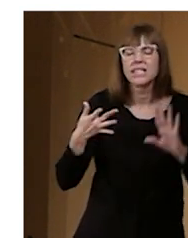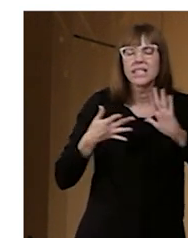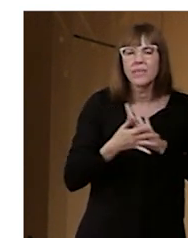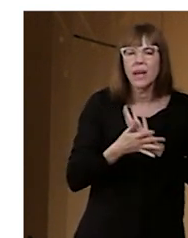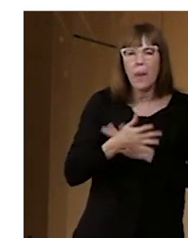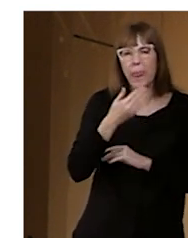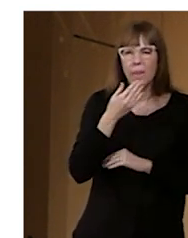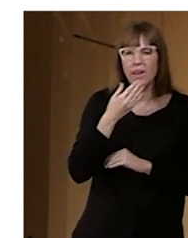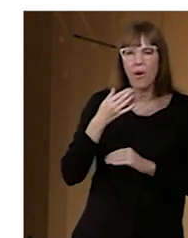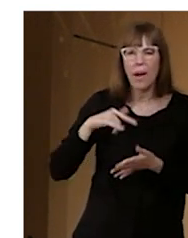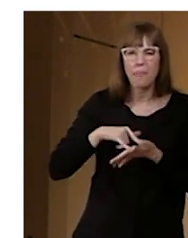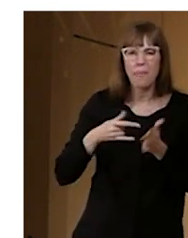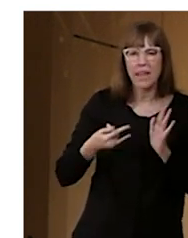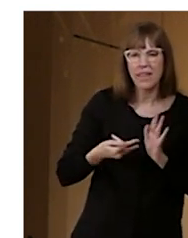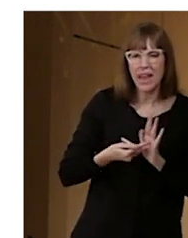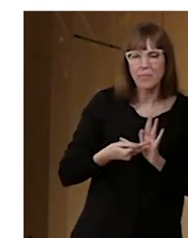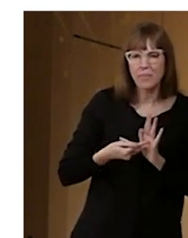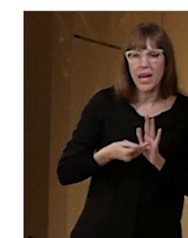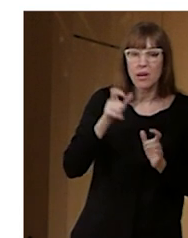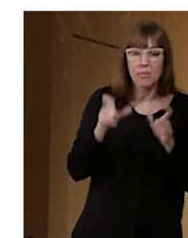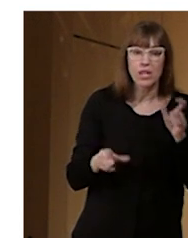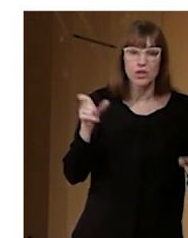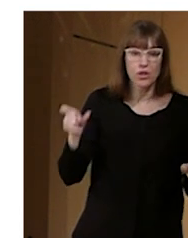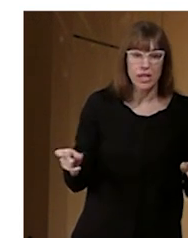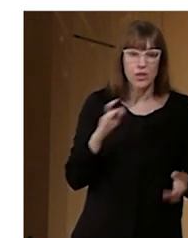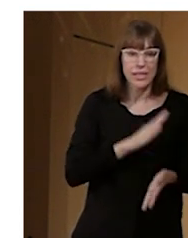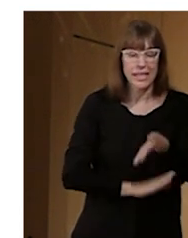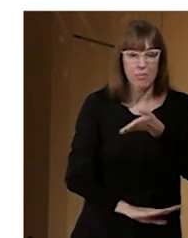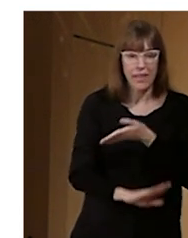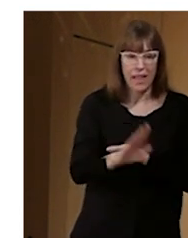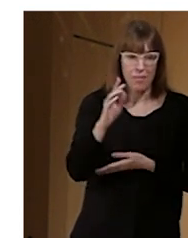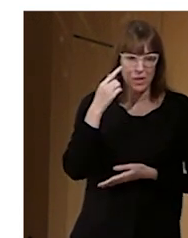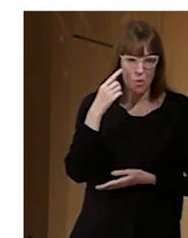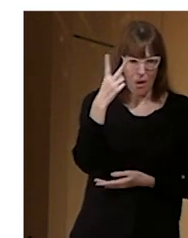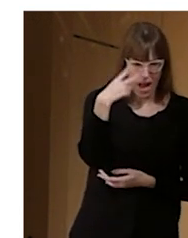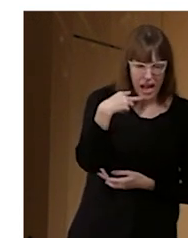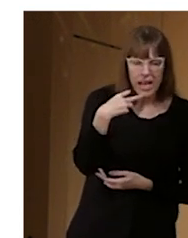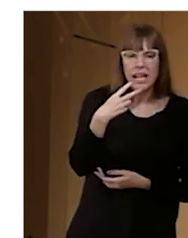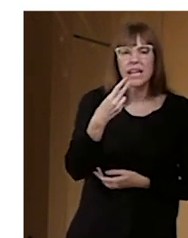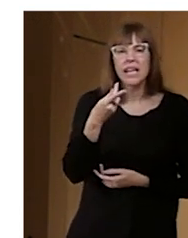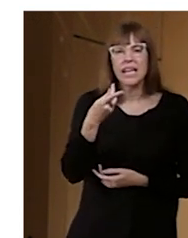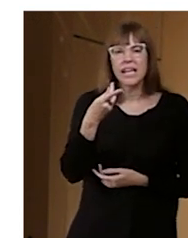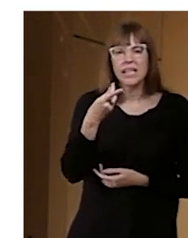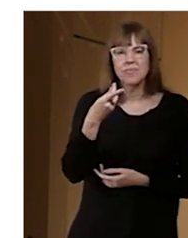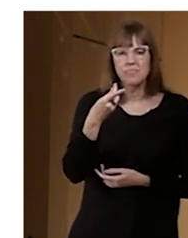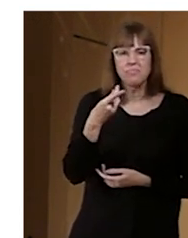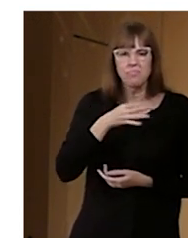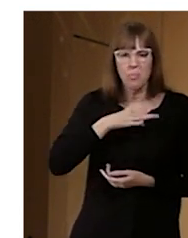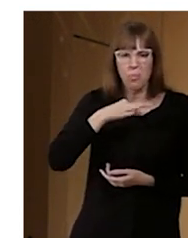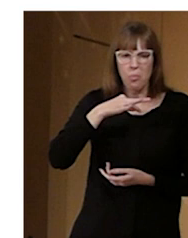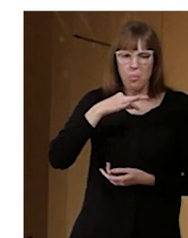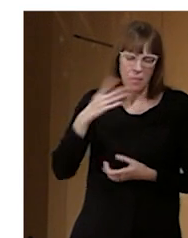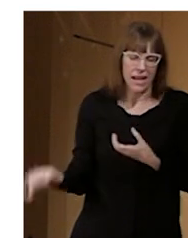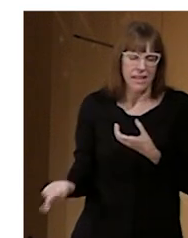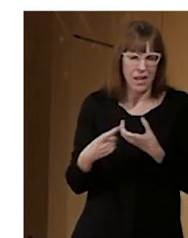digamos, las personas con discapacidad visual son como las principales beneficiarias pero que podemos abrir a cualquier